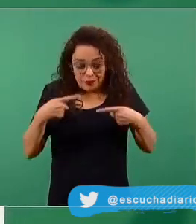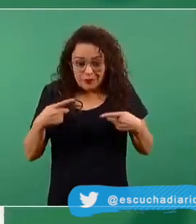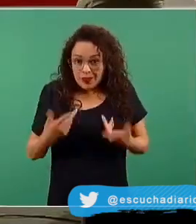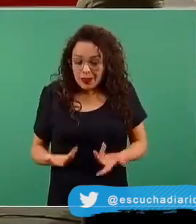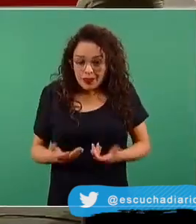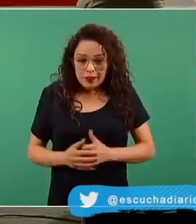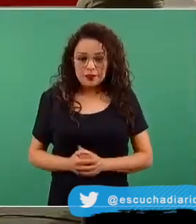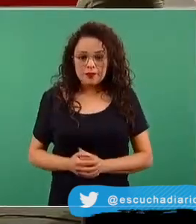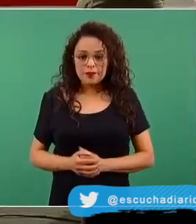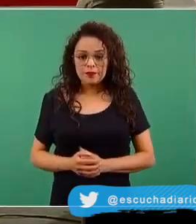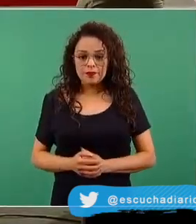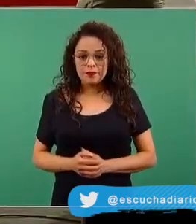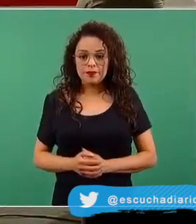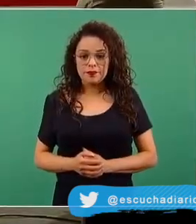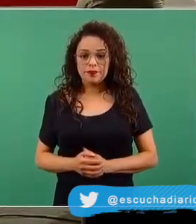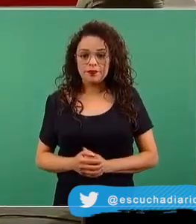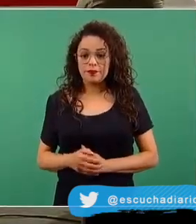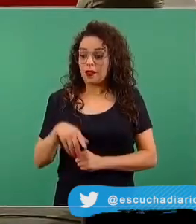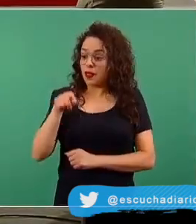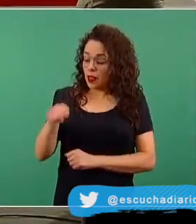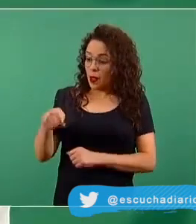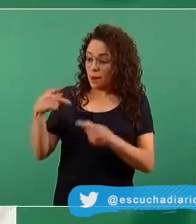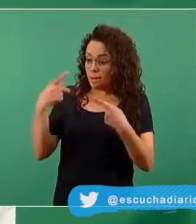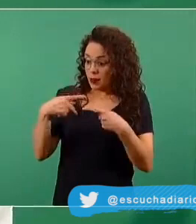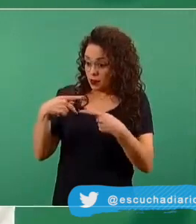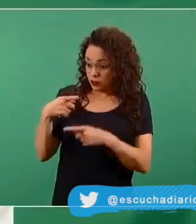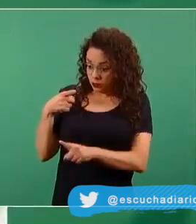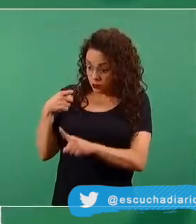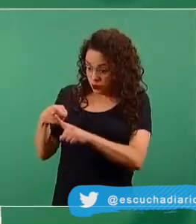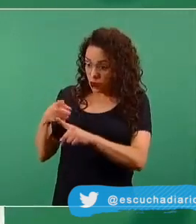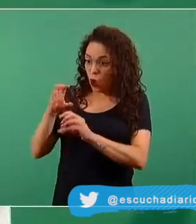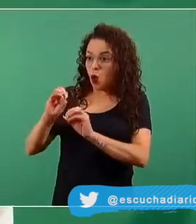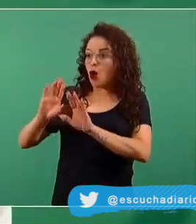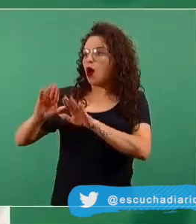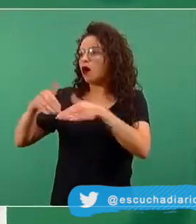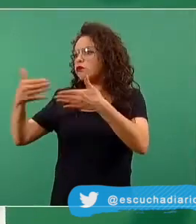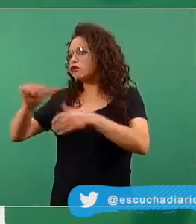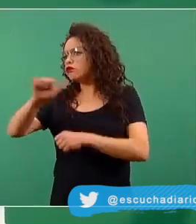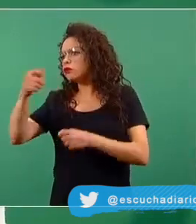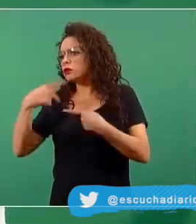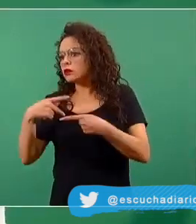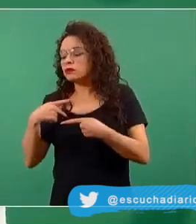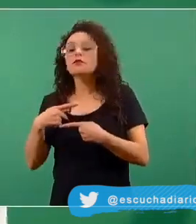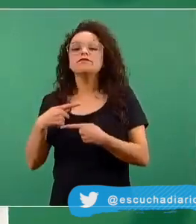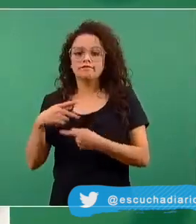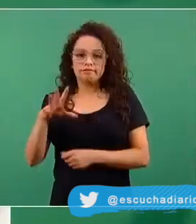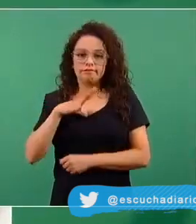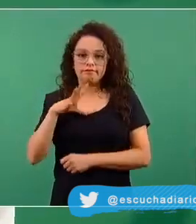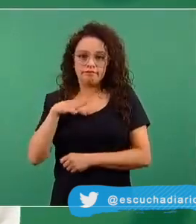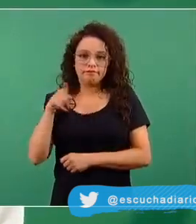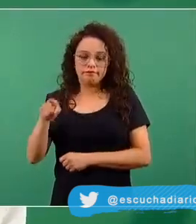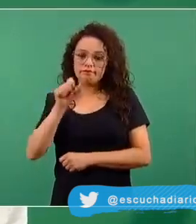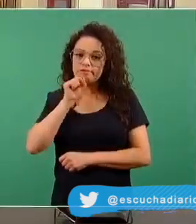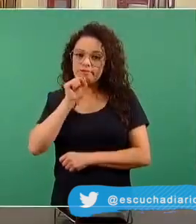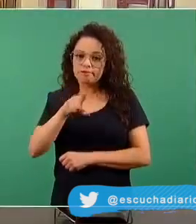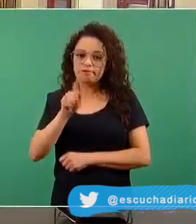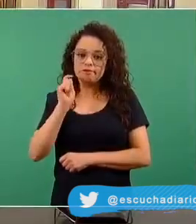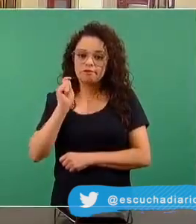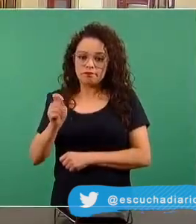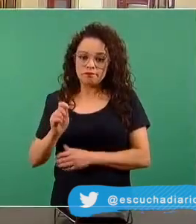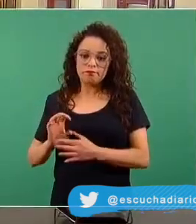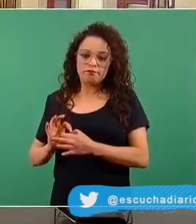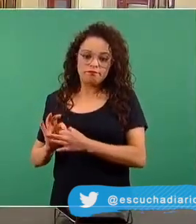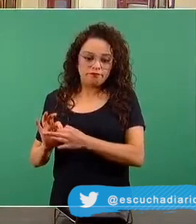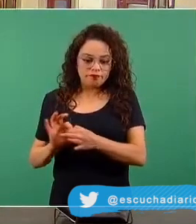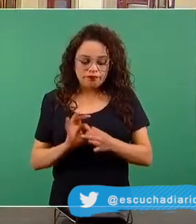persona aludida como personas externas a la operación pudieran estar involucradas a lo mejor en presionar,